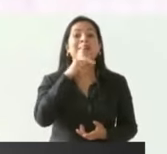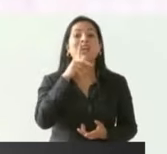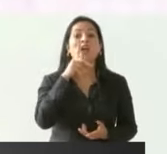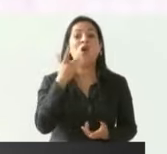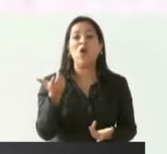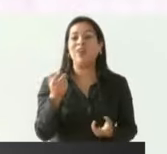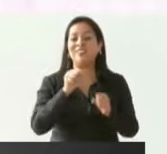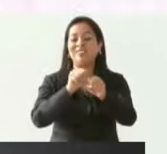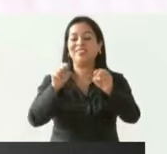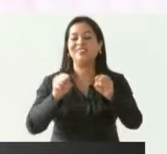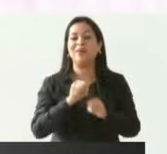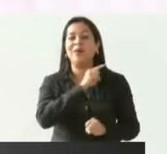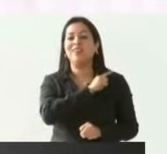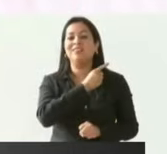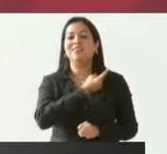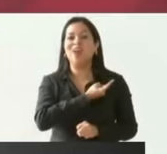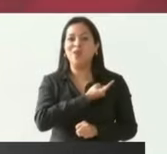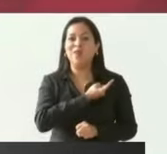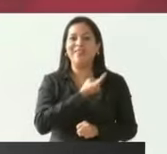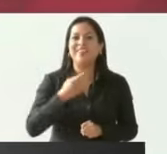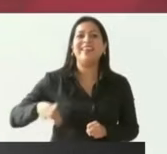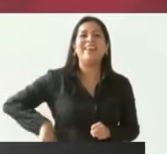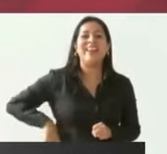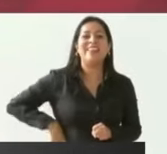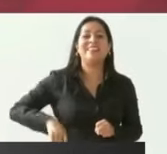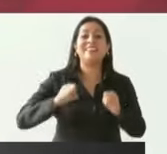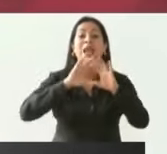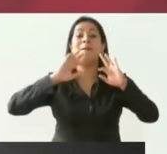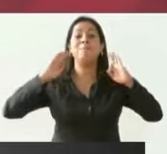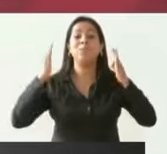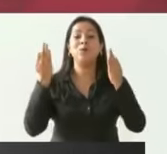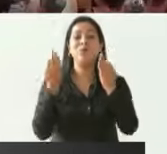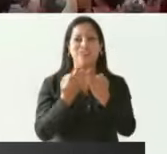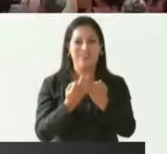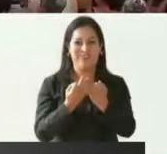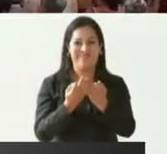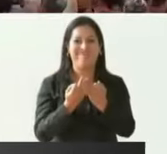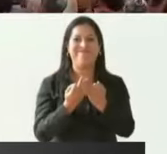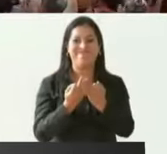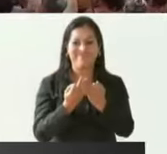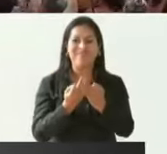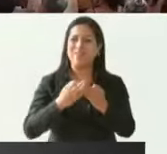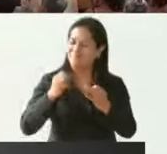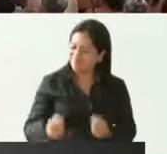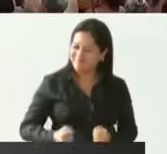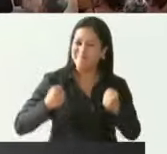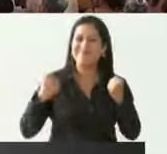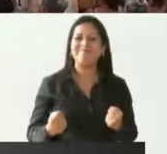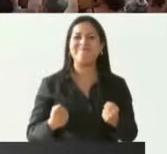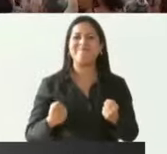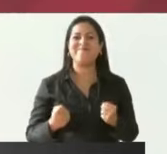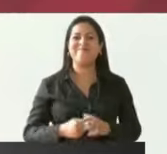sistema de salud pública del mundo me canso canso